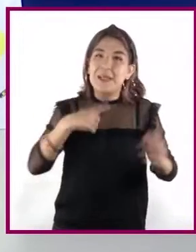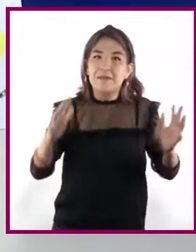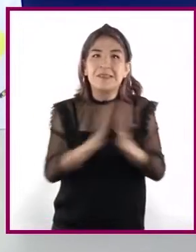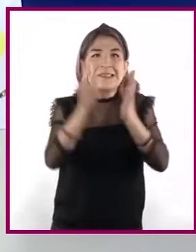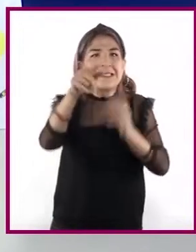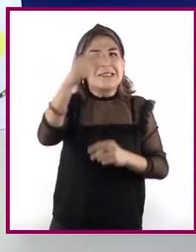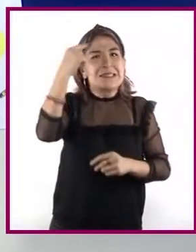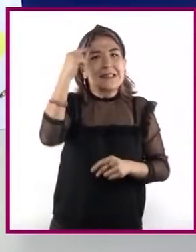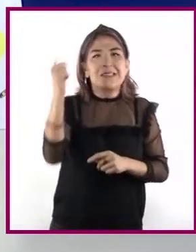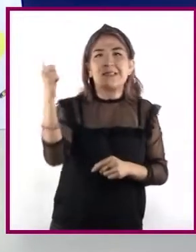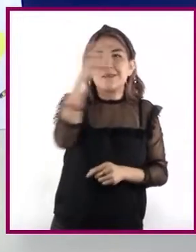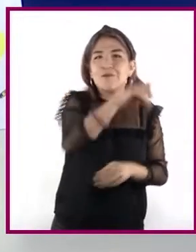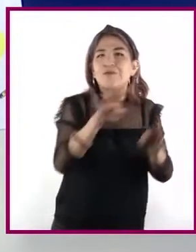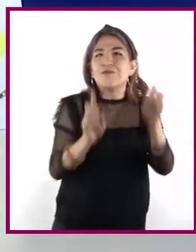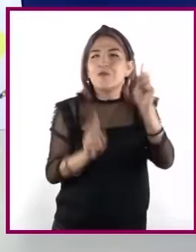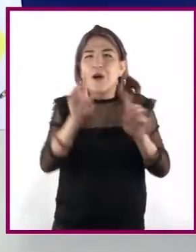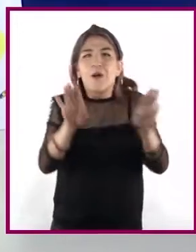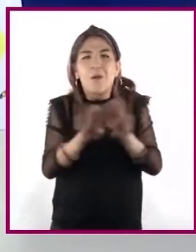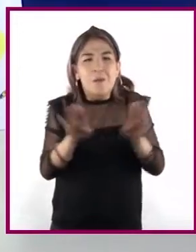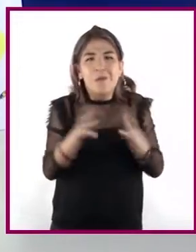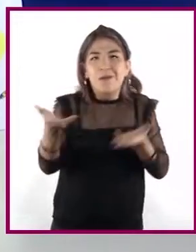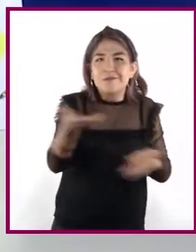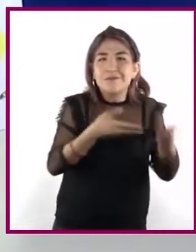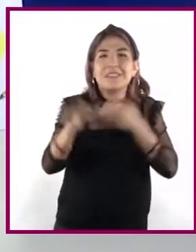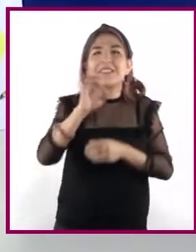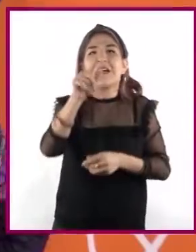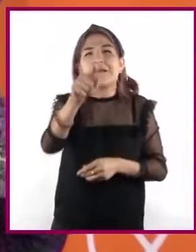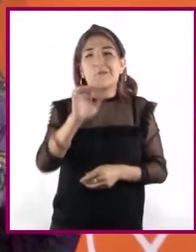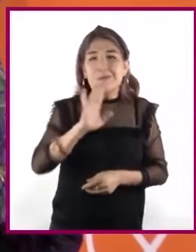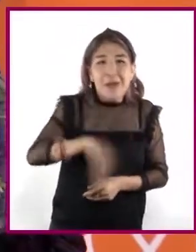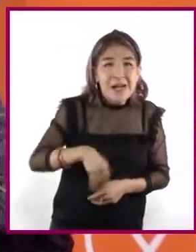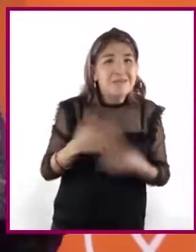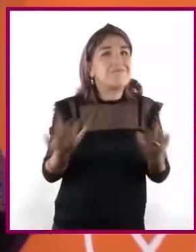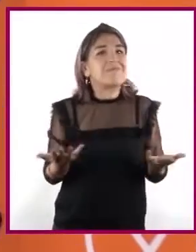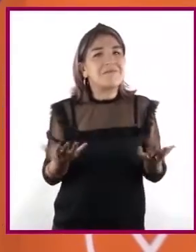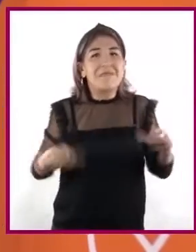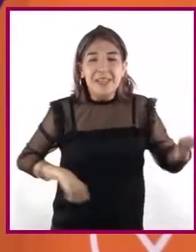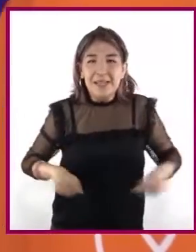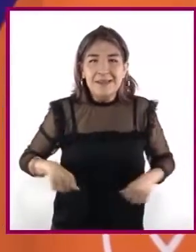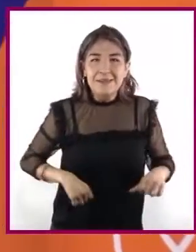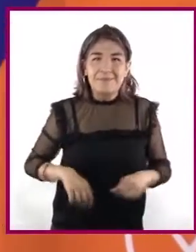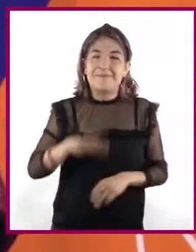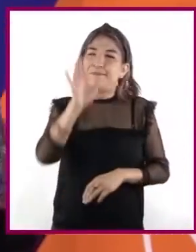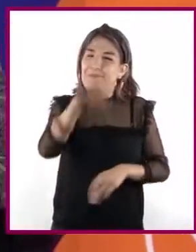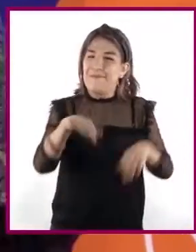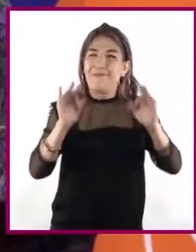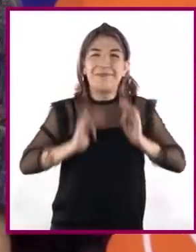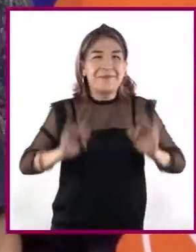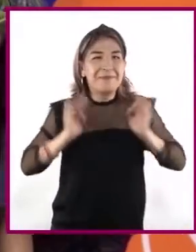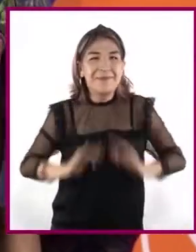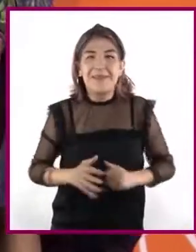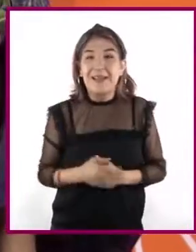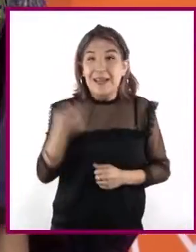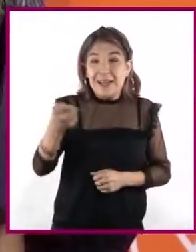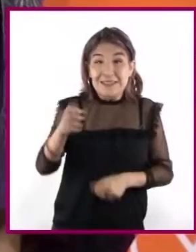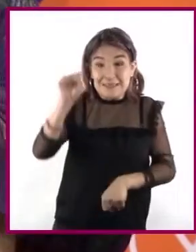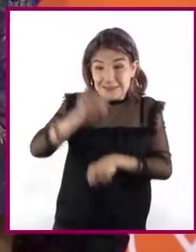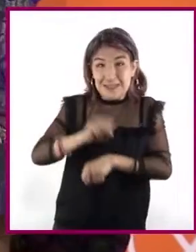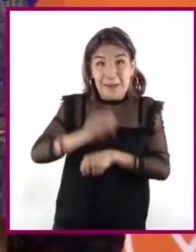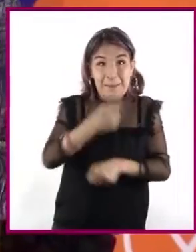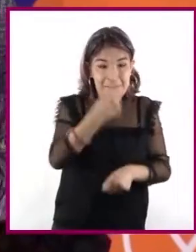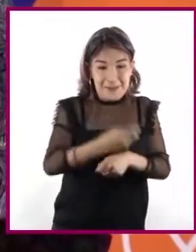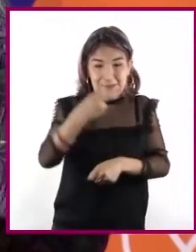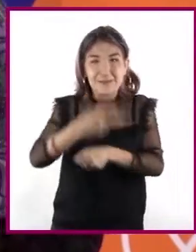cómo cumplir exitosamente en esas actividades? No, de ninguna manera. Porque en la secundaria